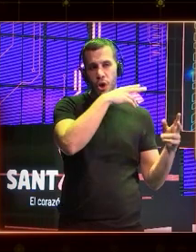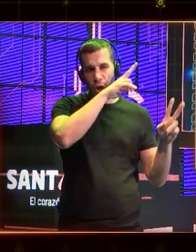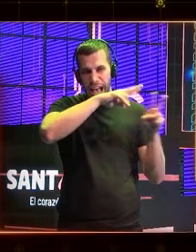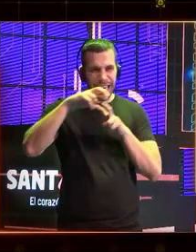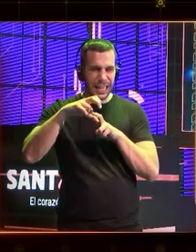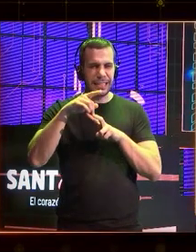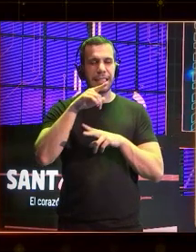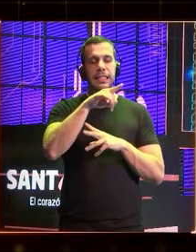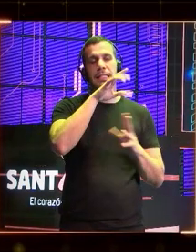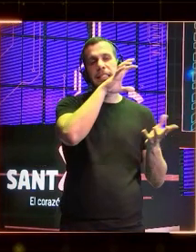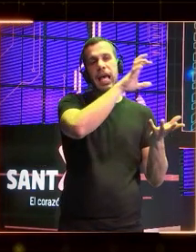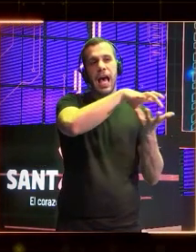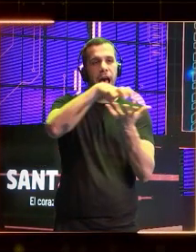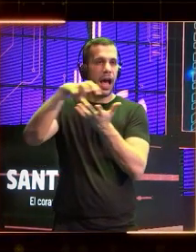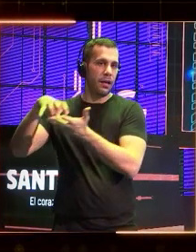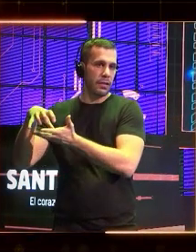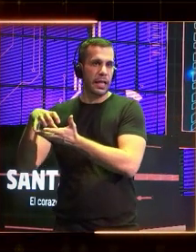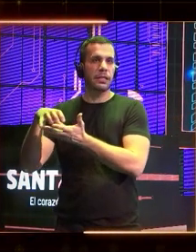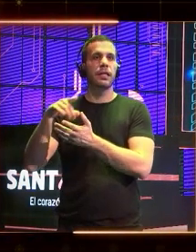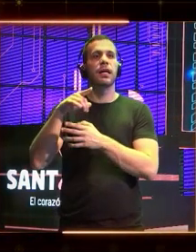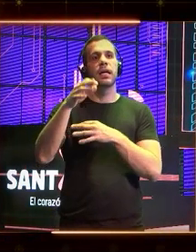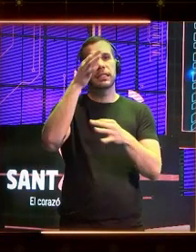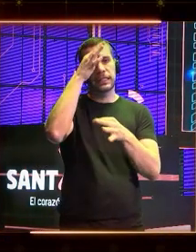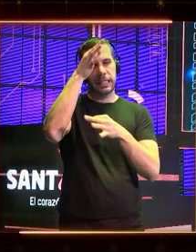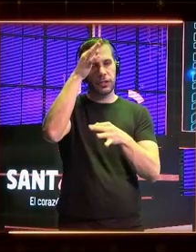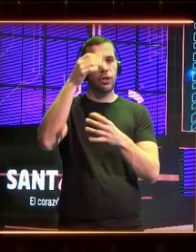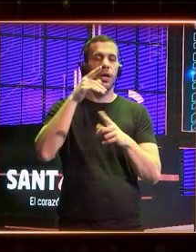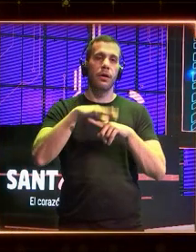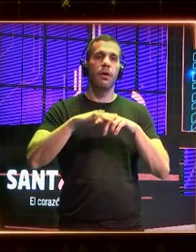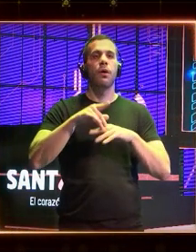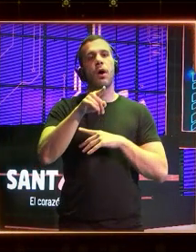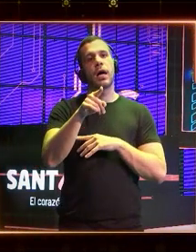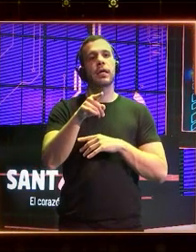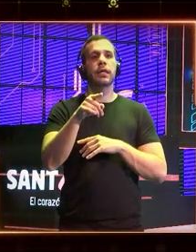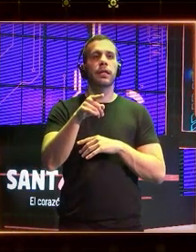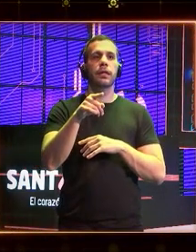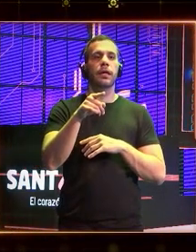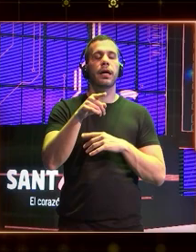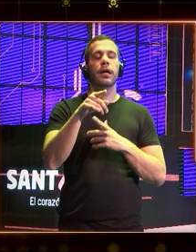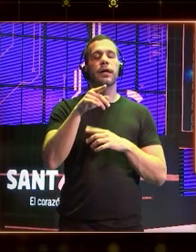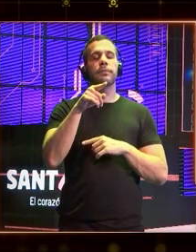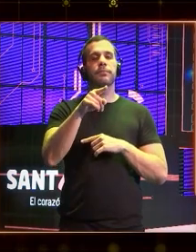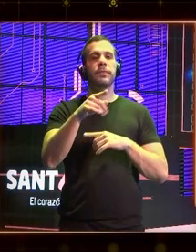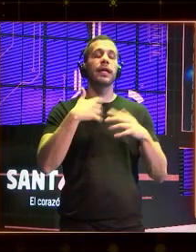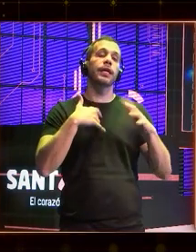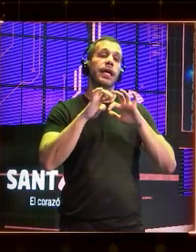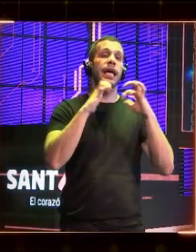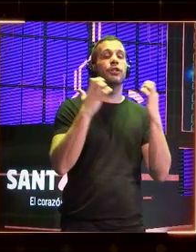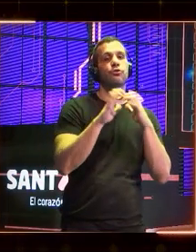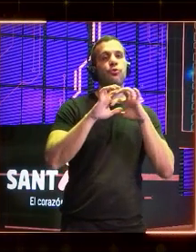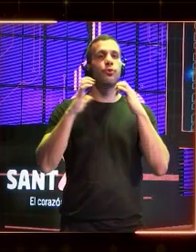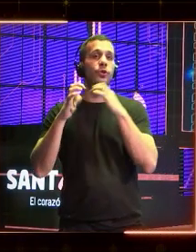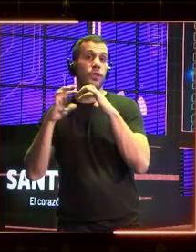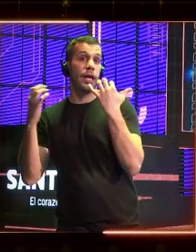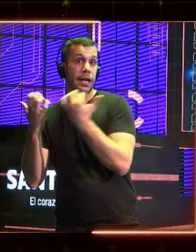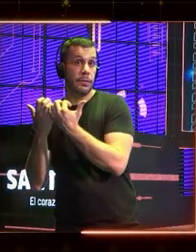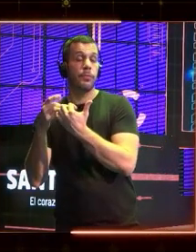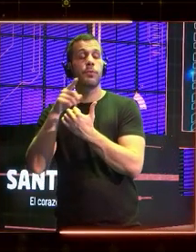data centers de siete campos de fútbol. Oye, y el cerebro humano para hacer lo mismo necesita un sándwich, tú, que 110 gramos de glucos al día